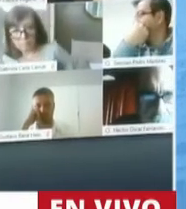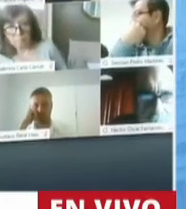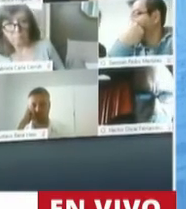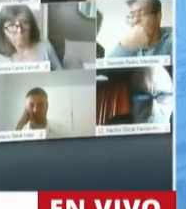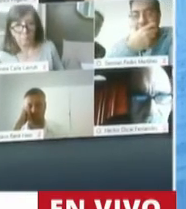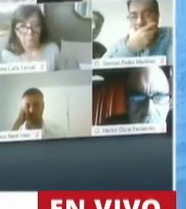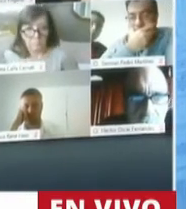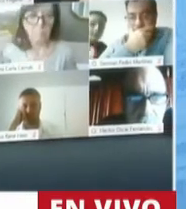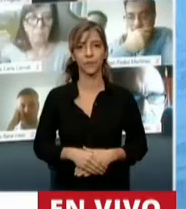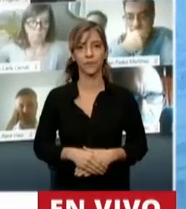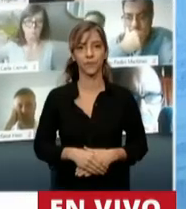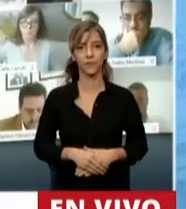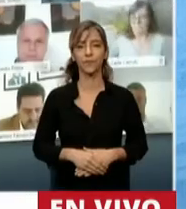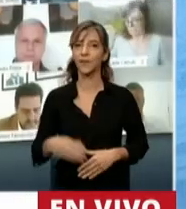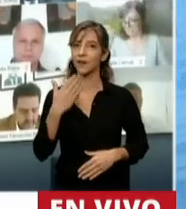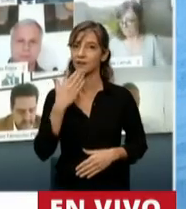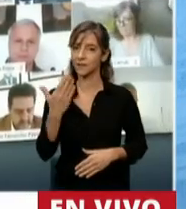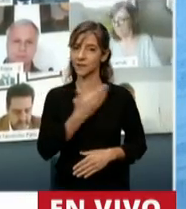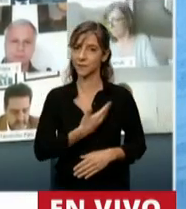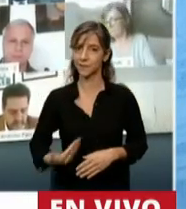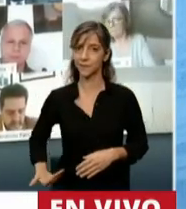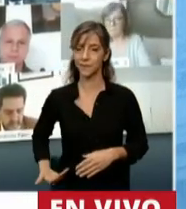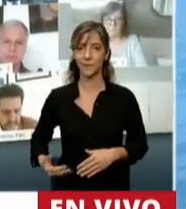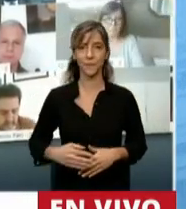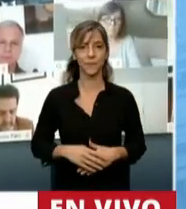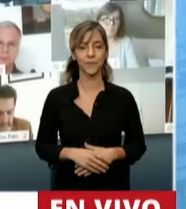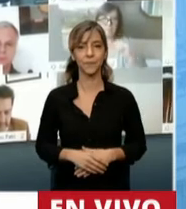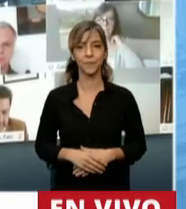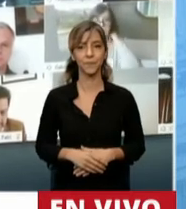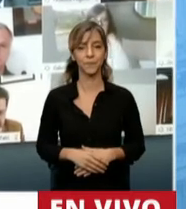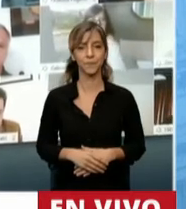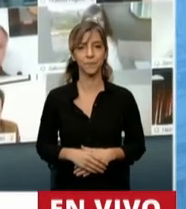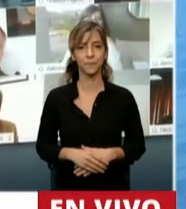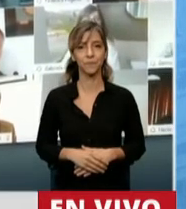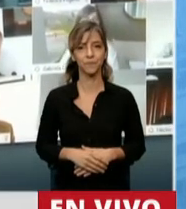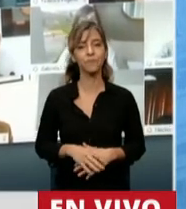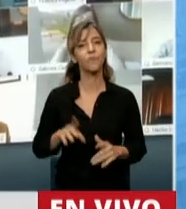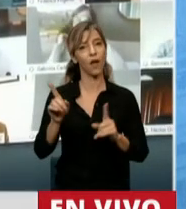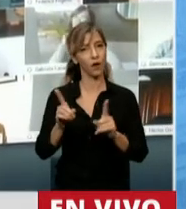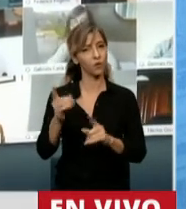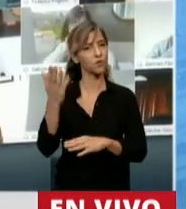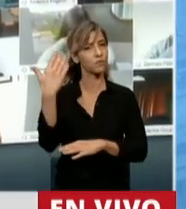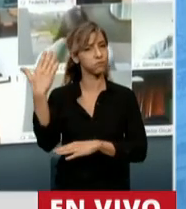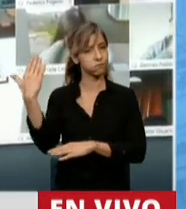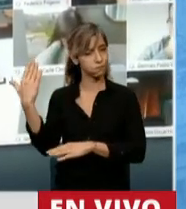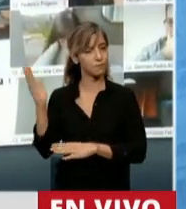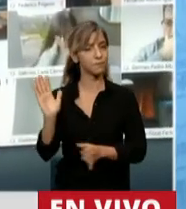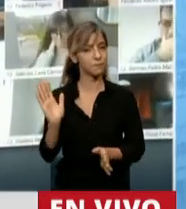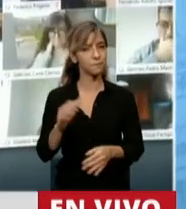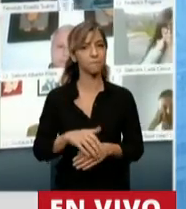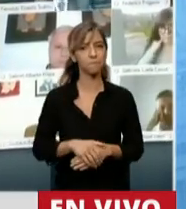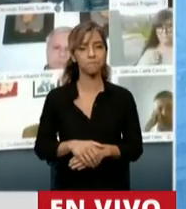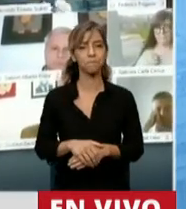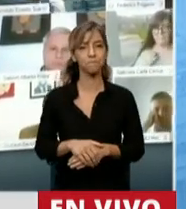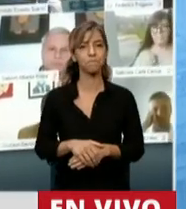Gracias, Presidente. En realidad, como bien se dijo acá, no es la primera vez que el Congreso está